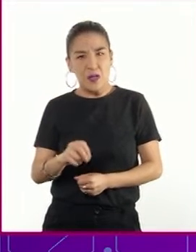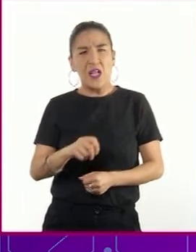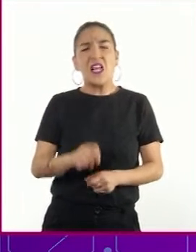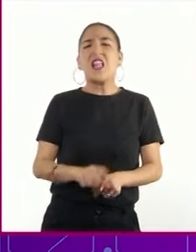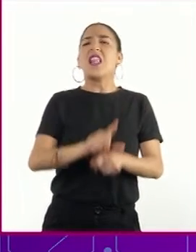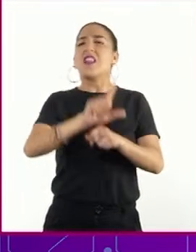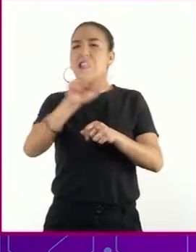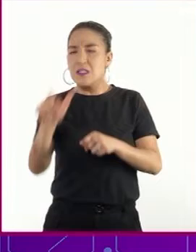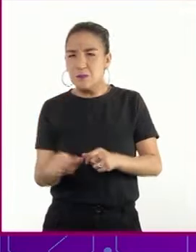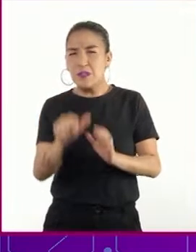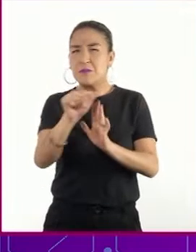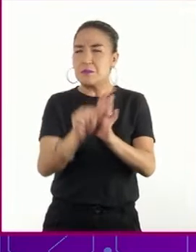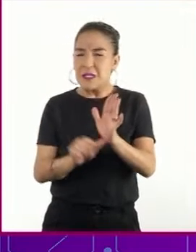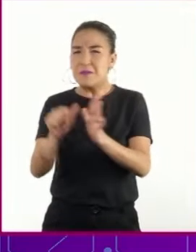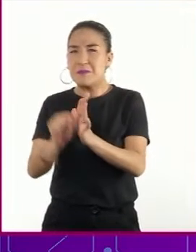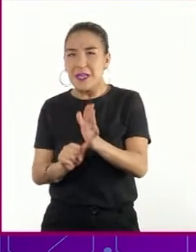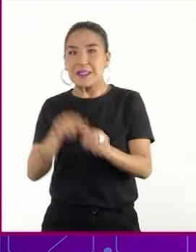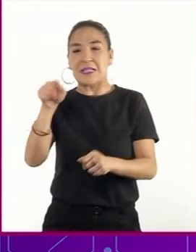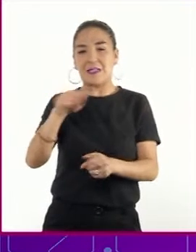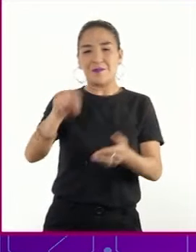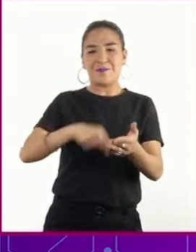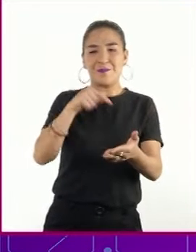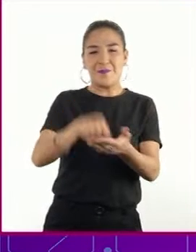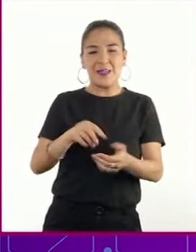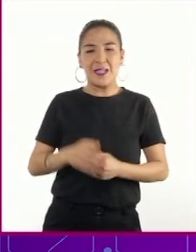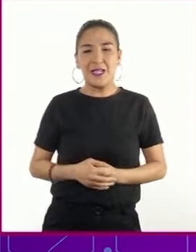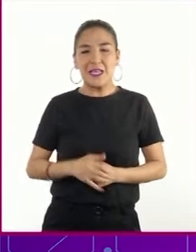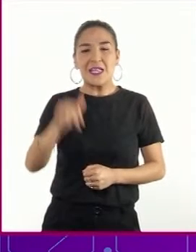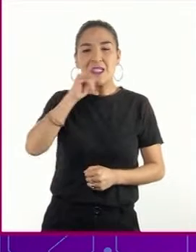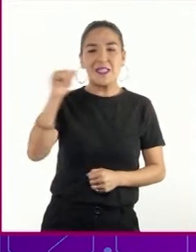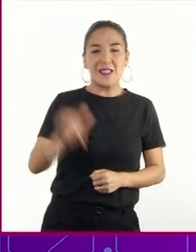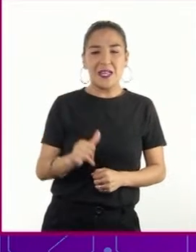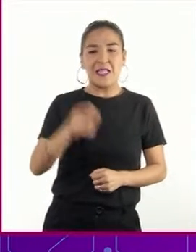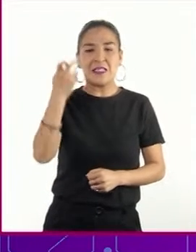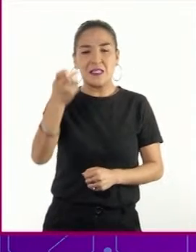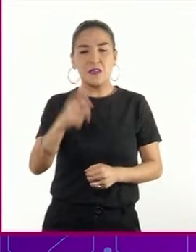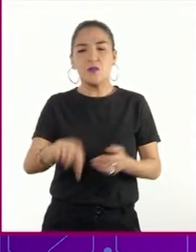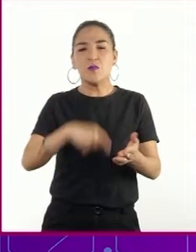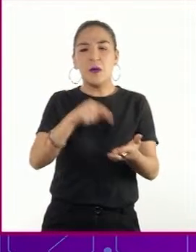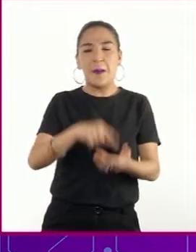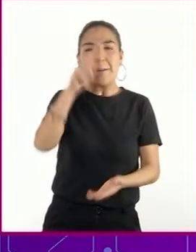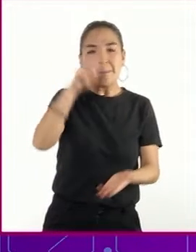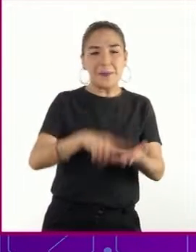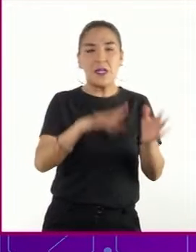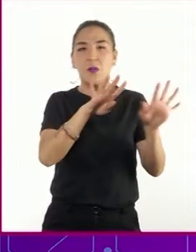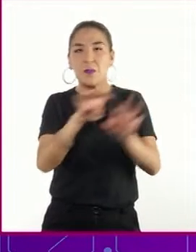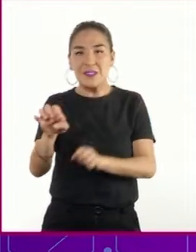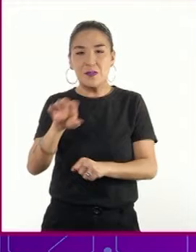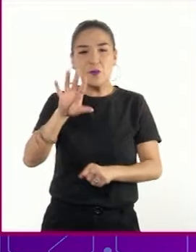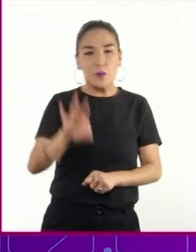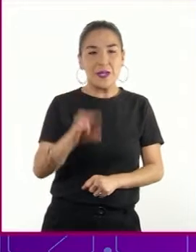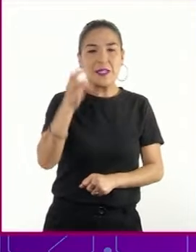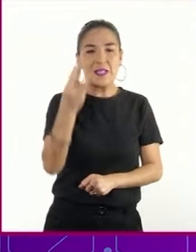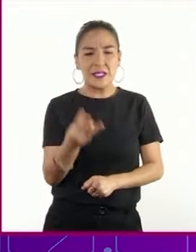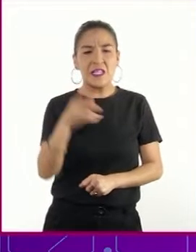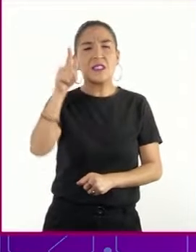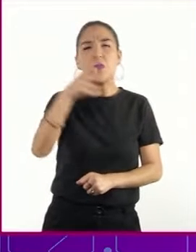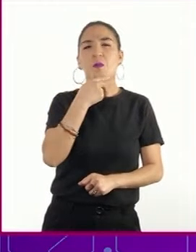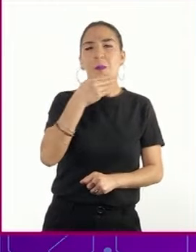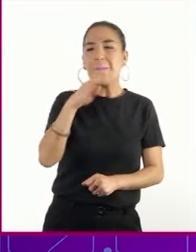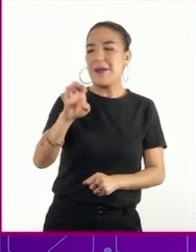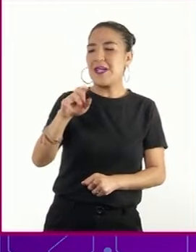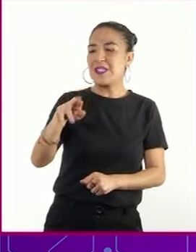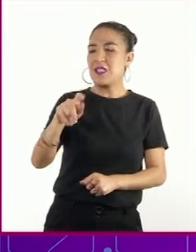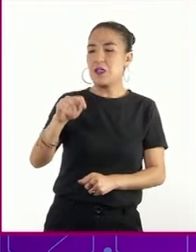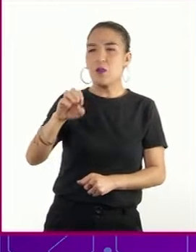liberación de la ciudad de Kiev. En Italia, en julio de 1943, Benito Mussolini fue derrocado, pero los